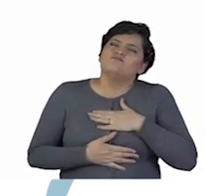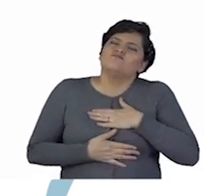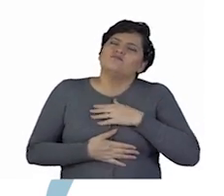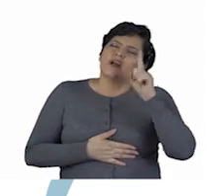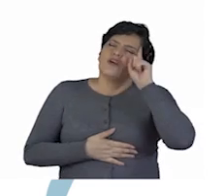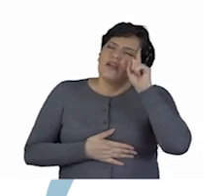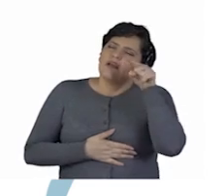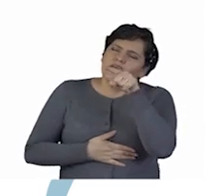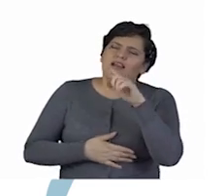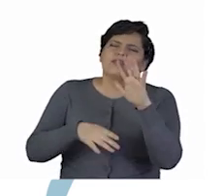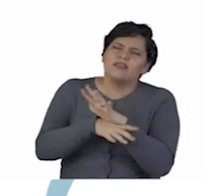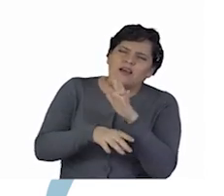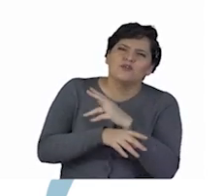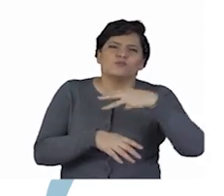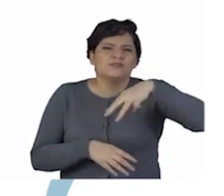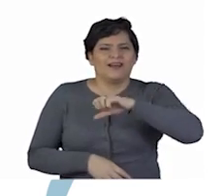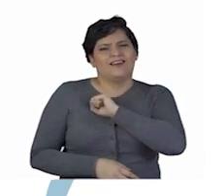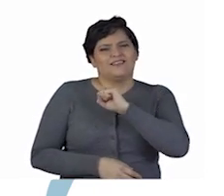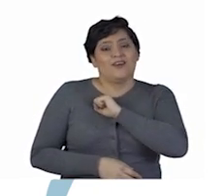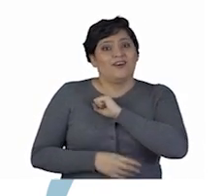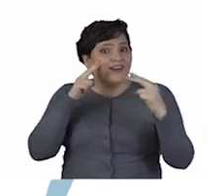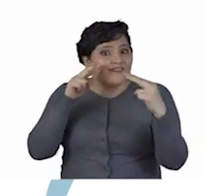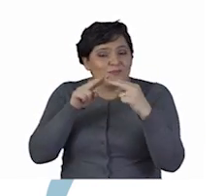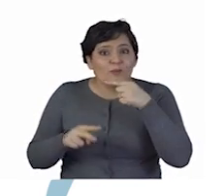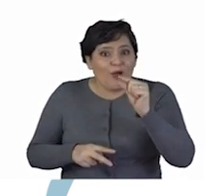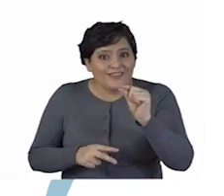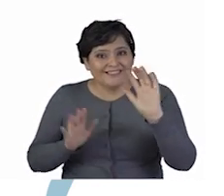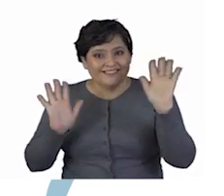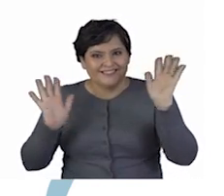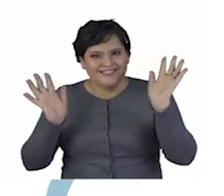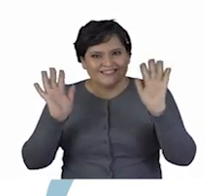viví hoy en el Gran Teatro Municipal de Santiago. ¡Nos vemos pronto!